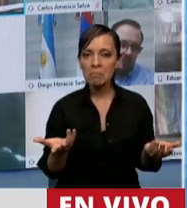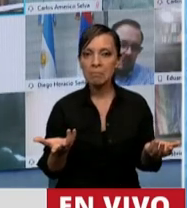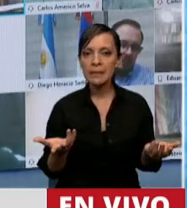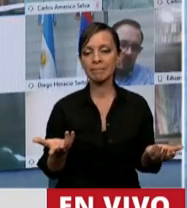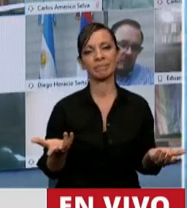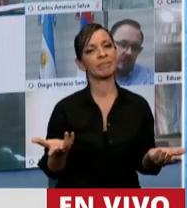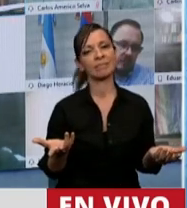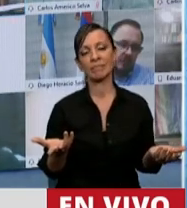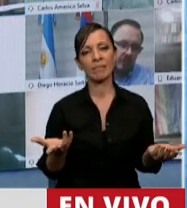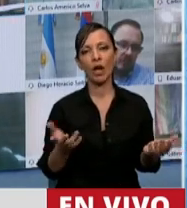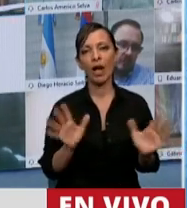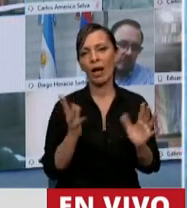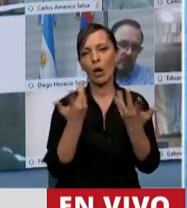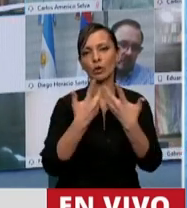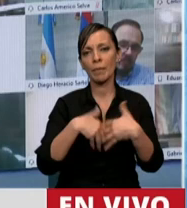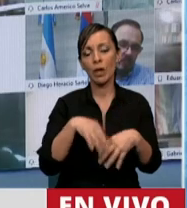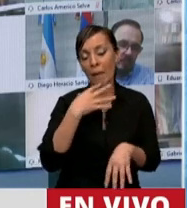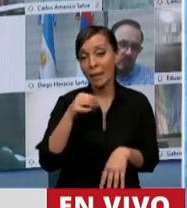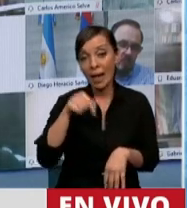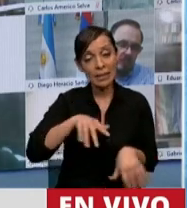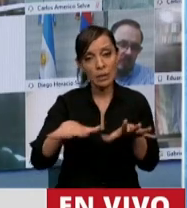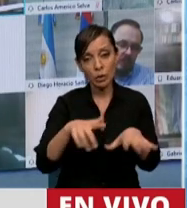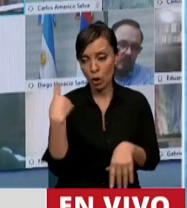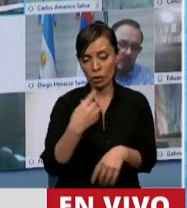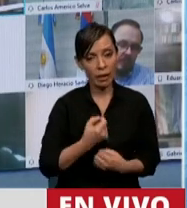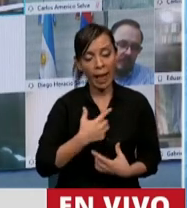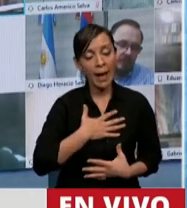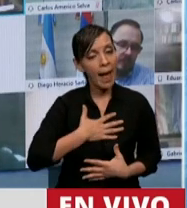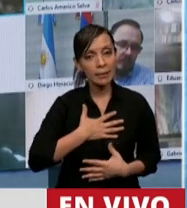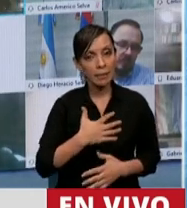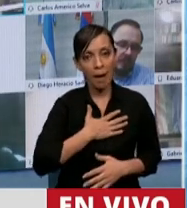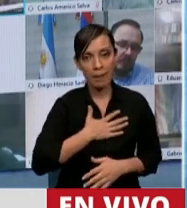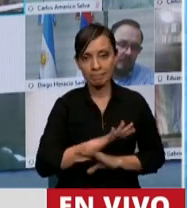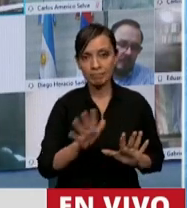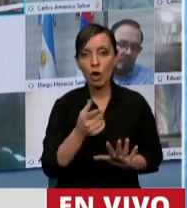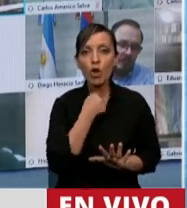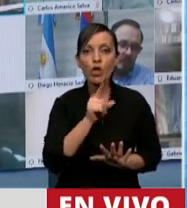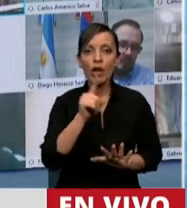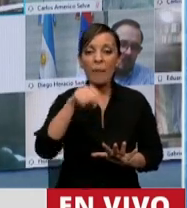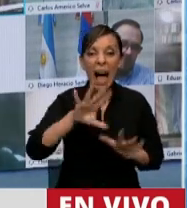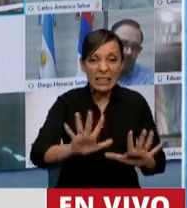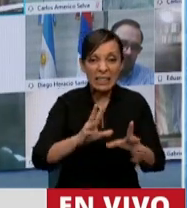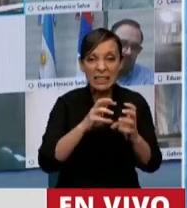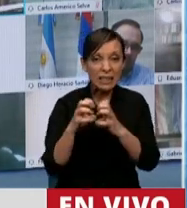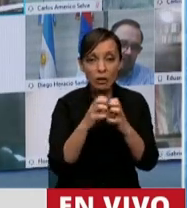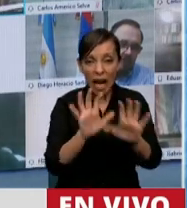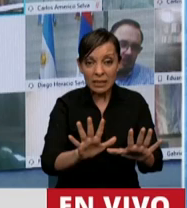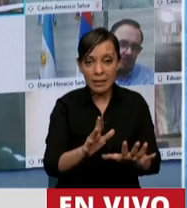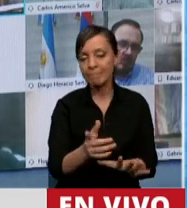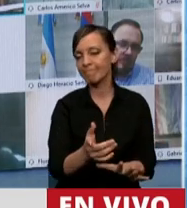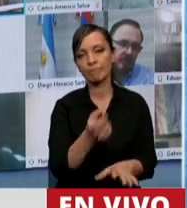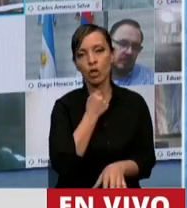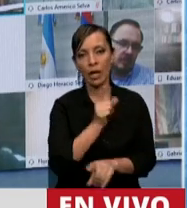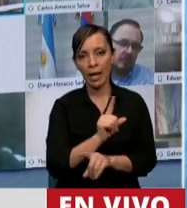Entonces, indudablemente que lamentamos el escenario que estamos viviendo porque no queremos que esta sesión termine así. No queremos